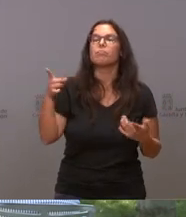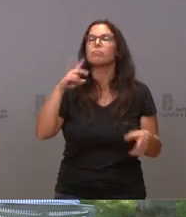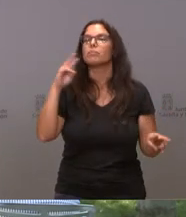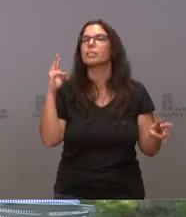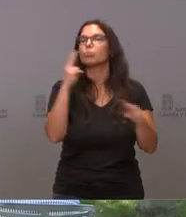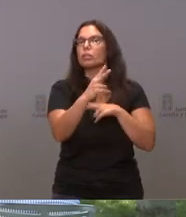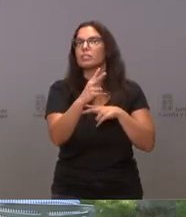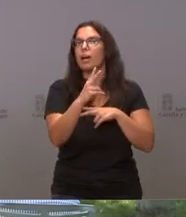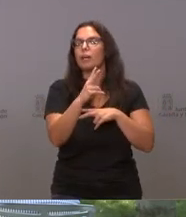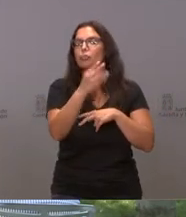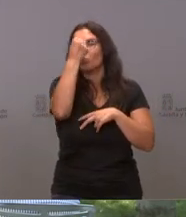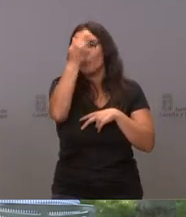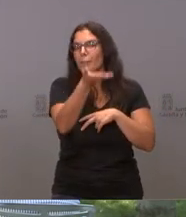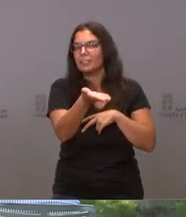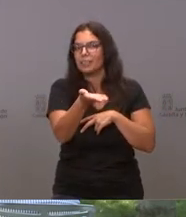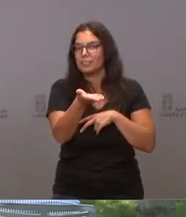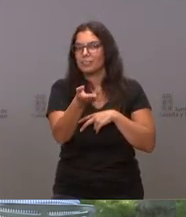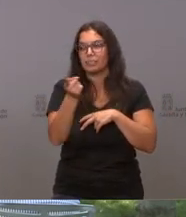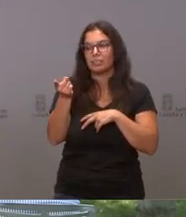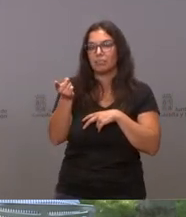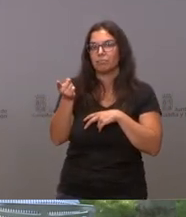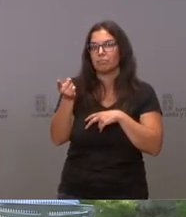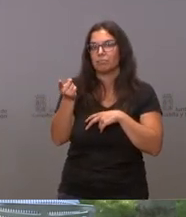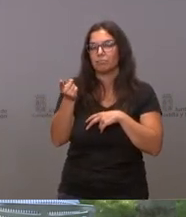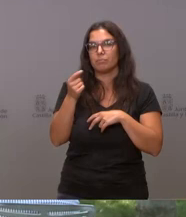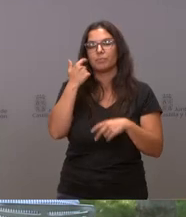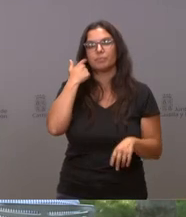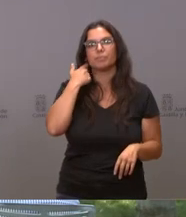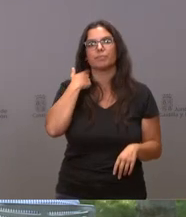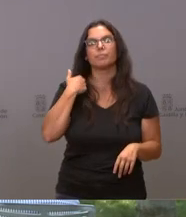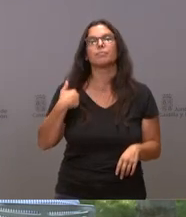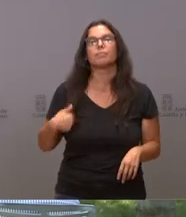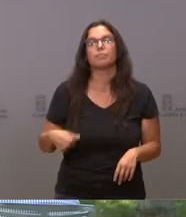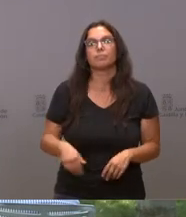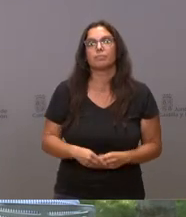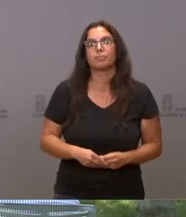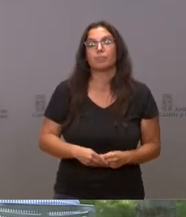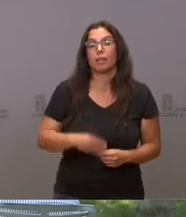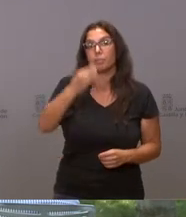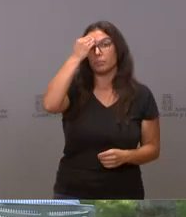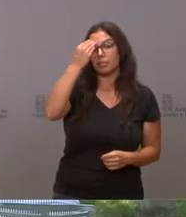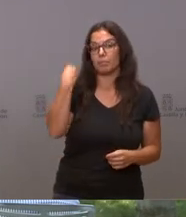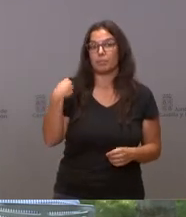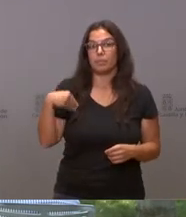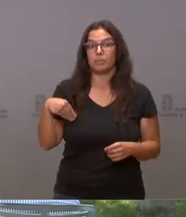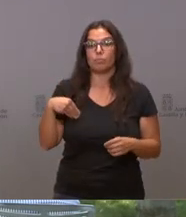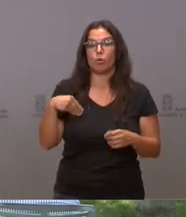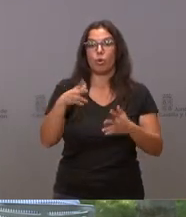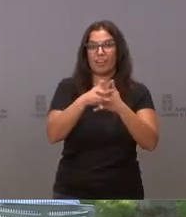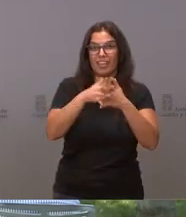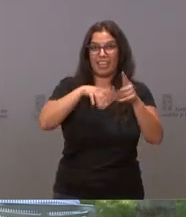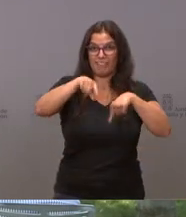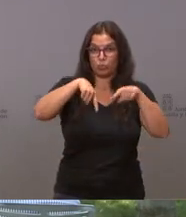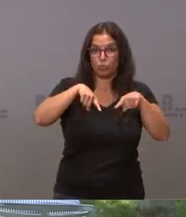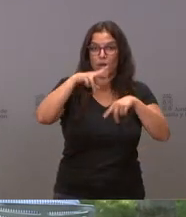responda el presidente, cómo espera que actúe el Gobierno, y si cree que alguna de esas infraestructuras que están